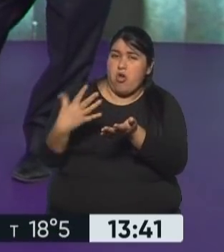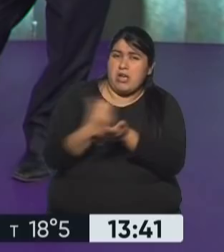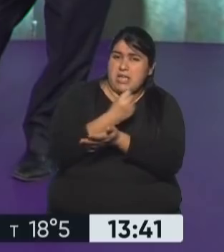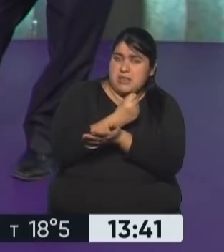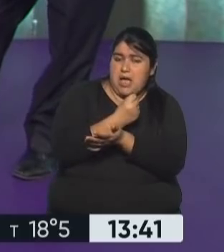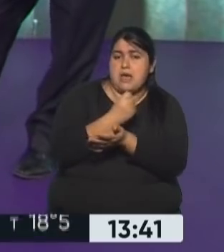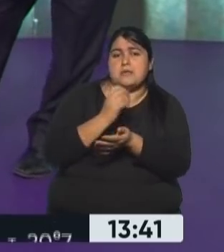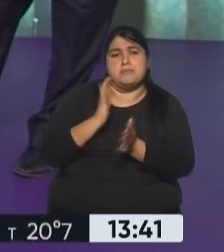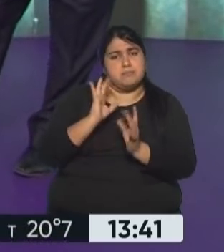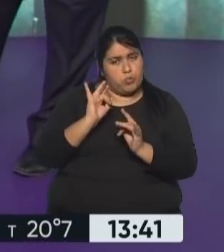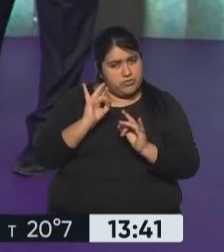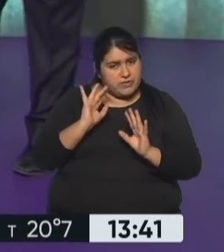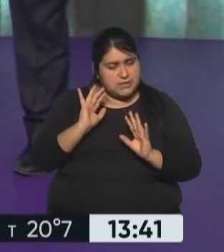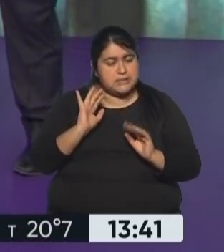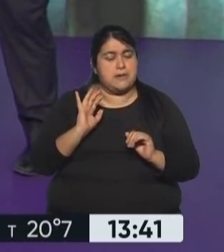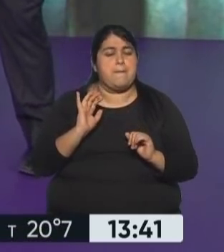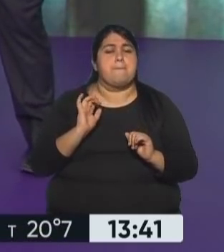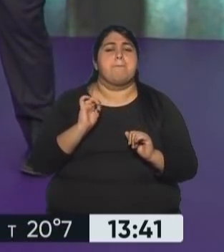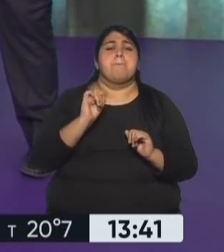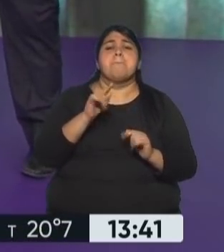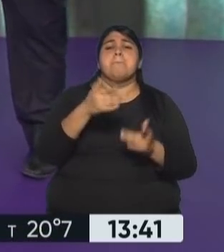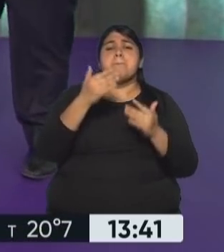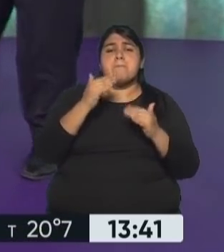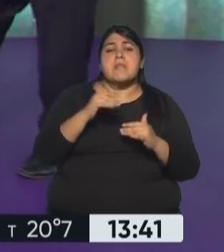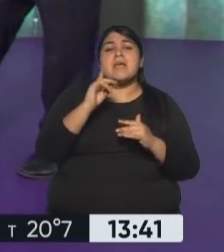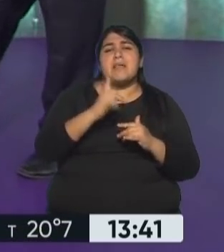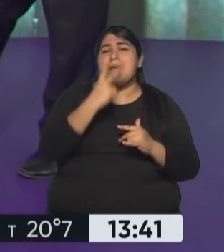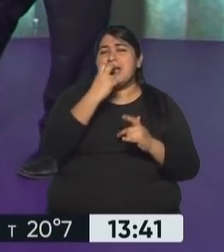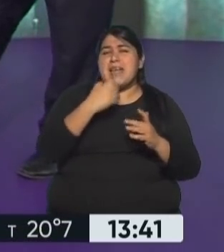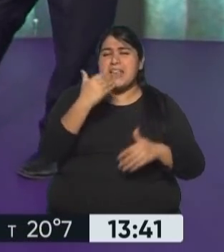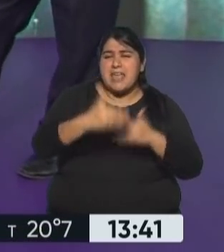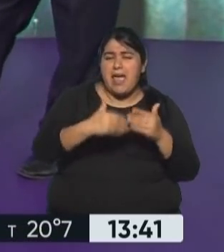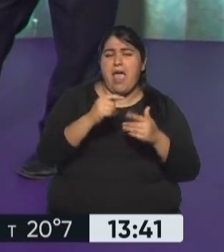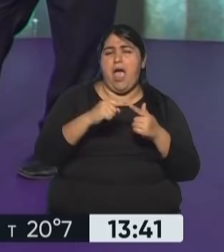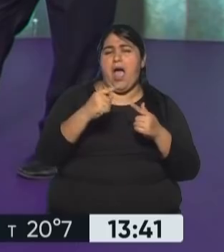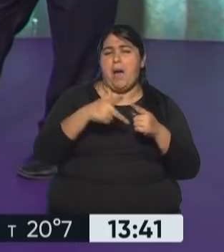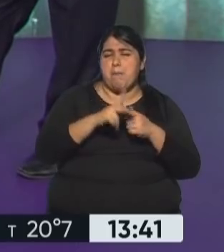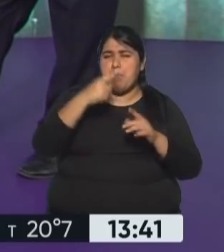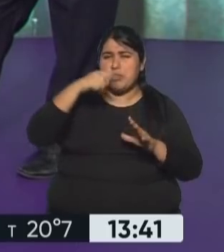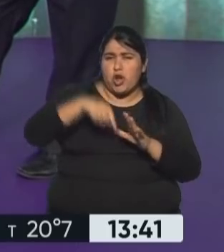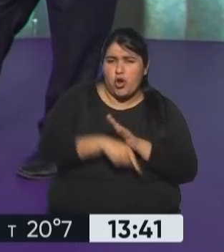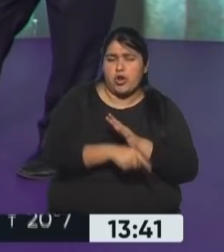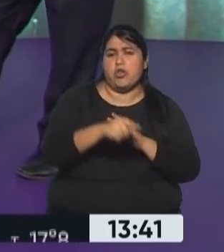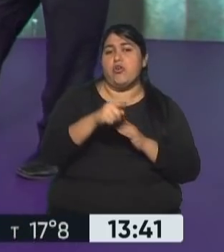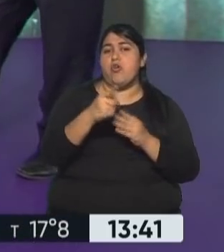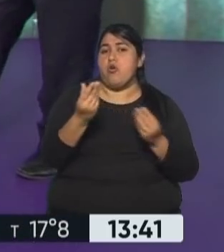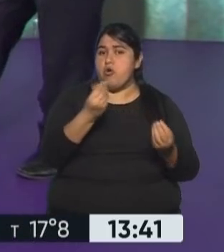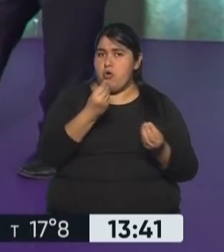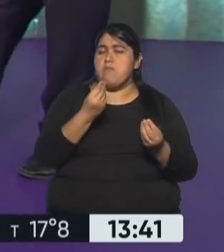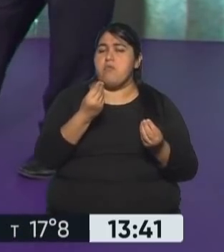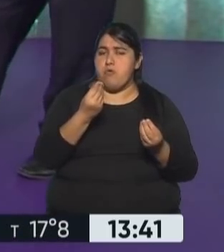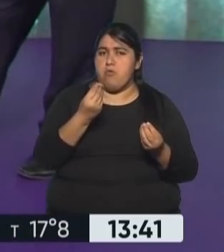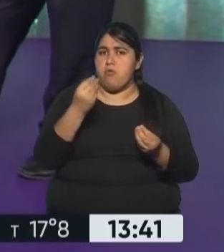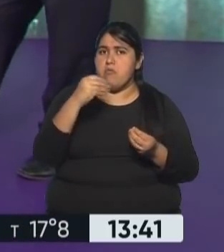de estas tres. Vamos a ver también en el plano de la energía, el petróleo, también cómo incide y cómo